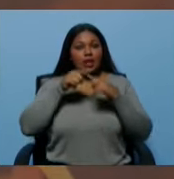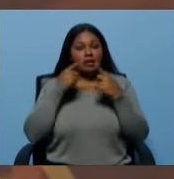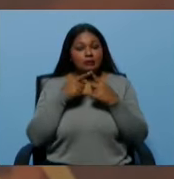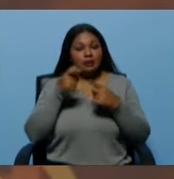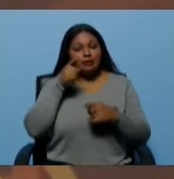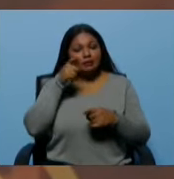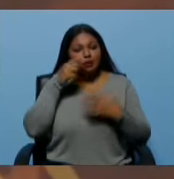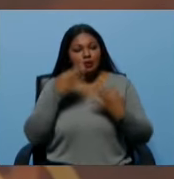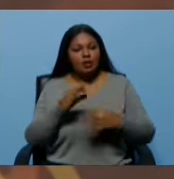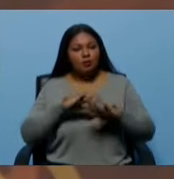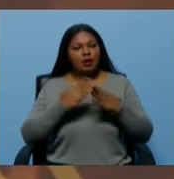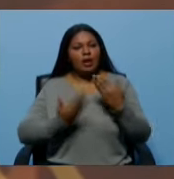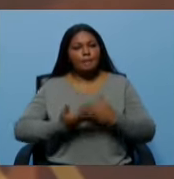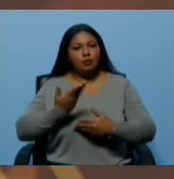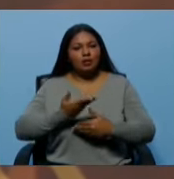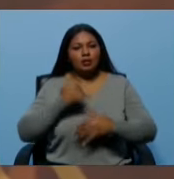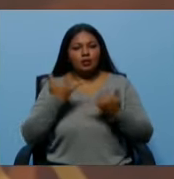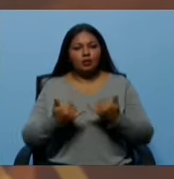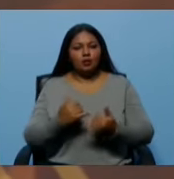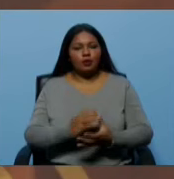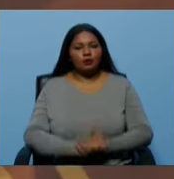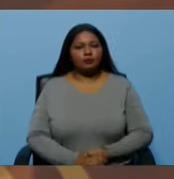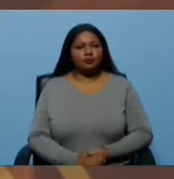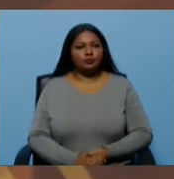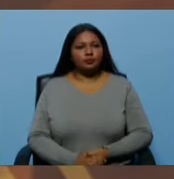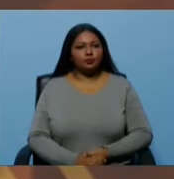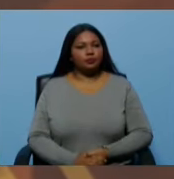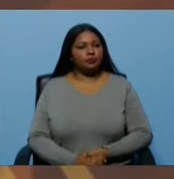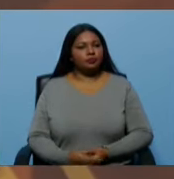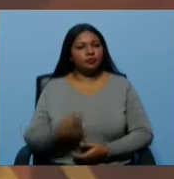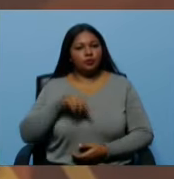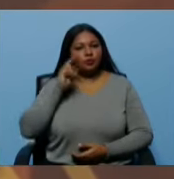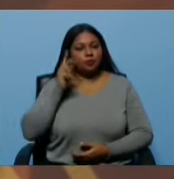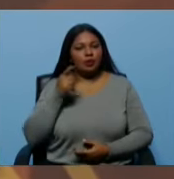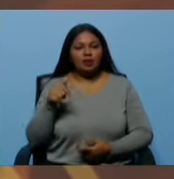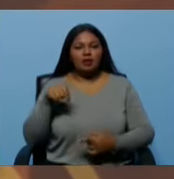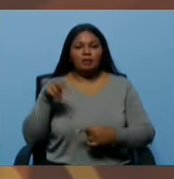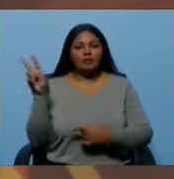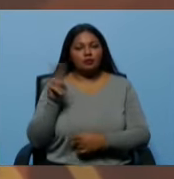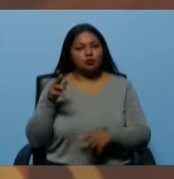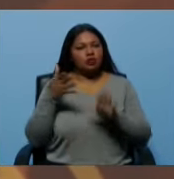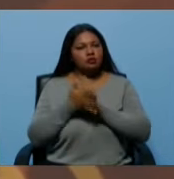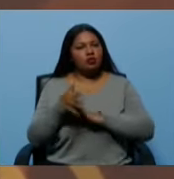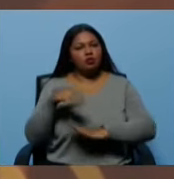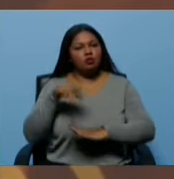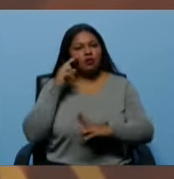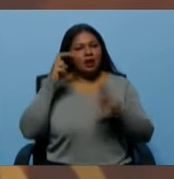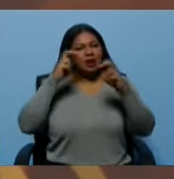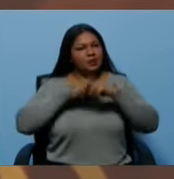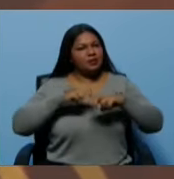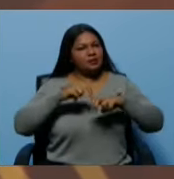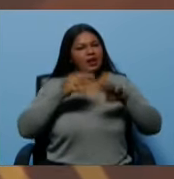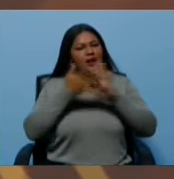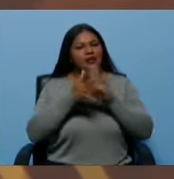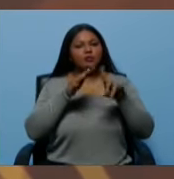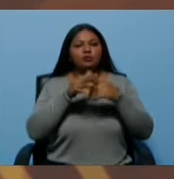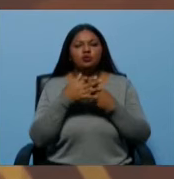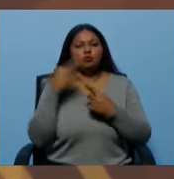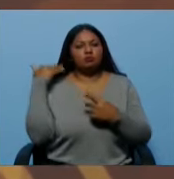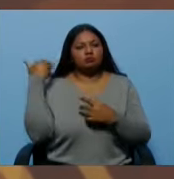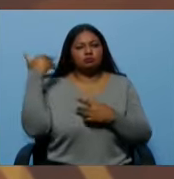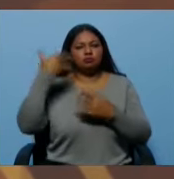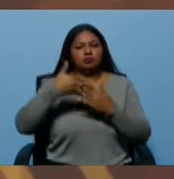¿Por qué es tan importante que eso ocurra acá en Venezuela? Donde uno se ponía a revisar en el tiempo.